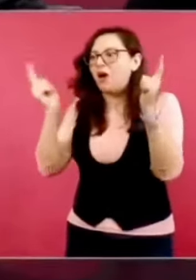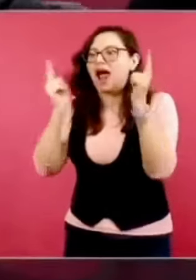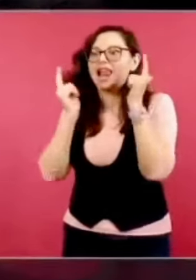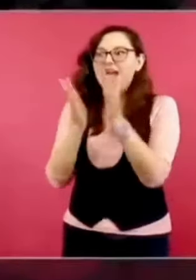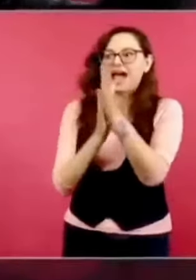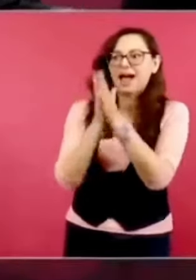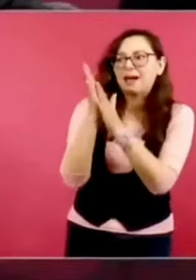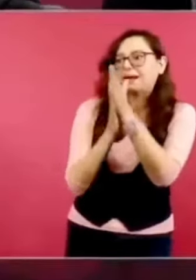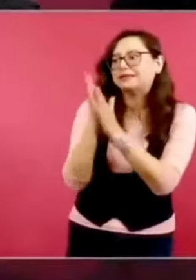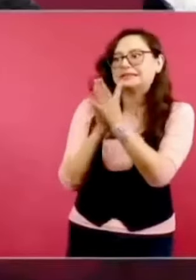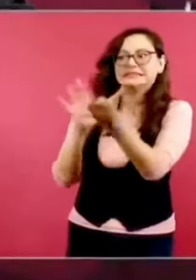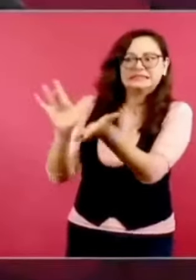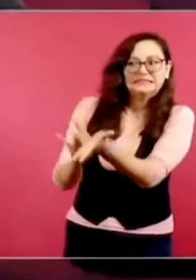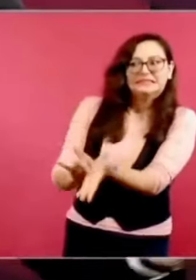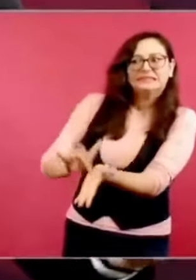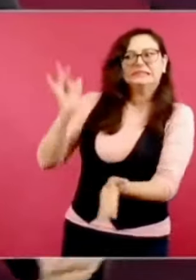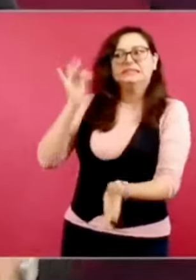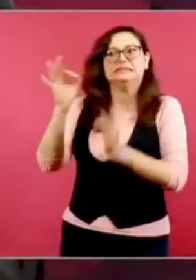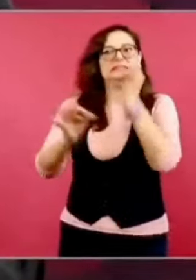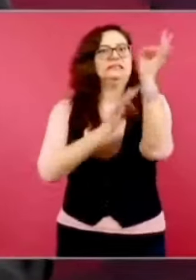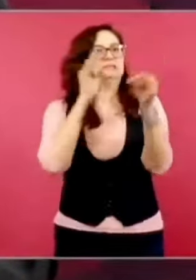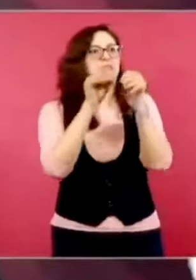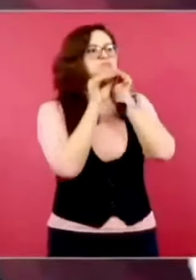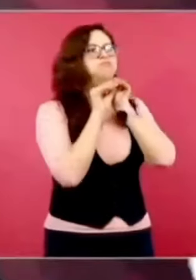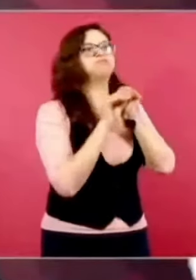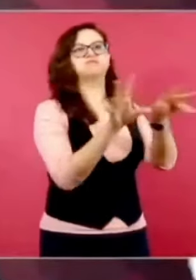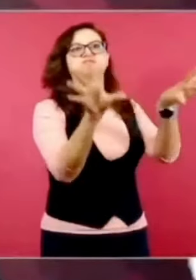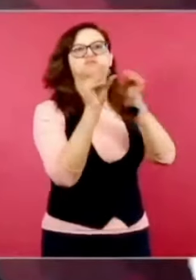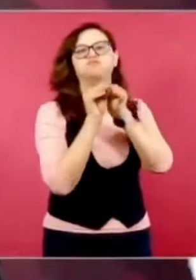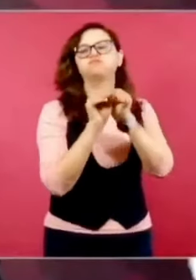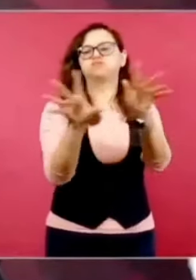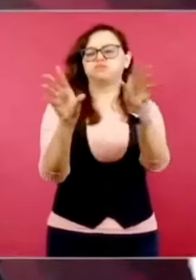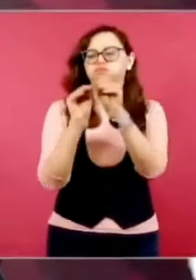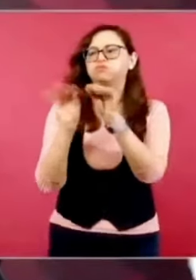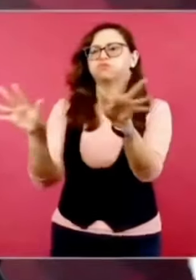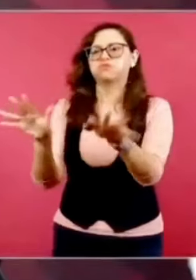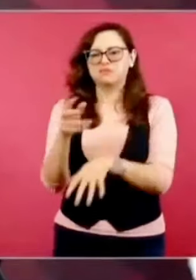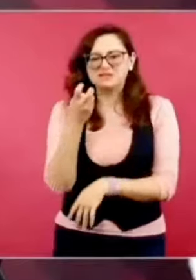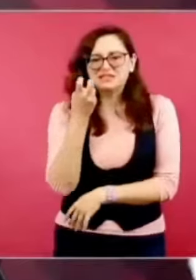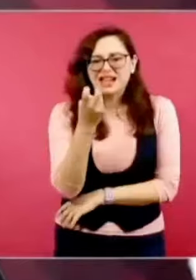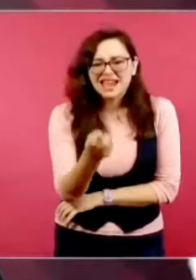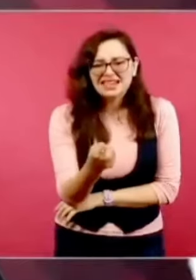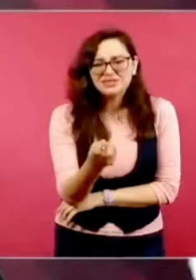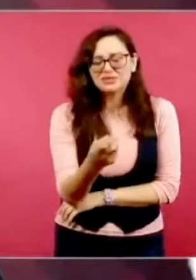hacer amarillismo en los medios.